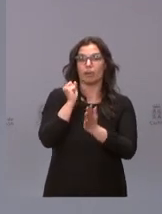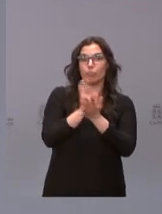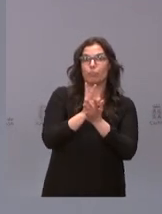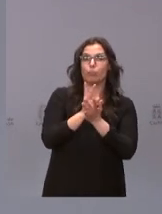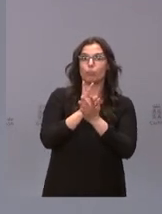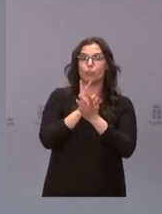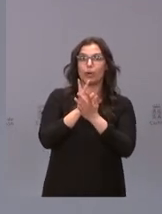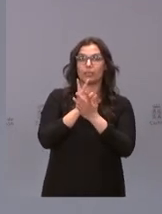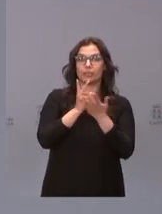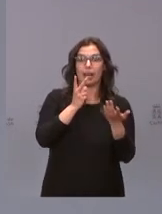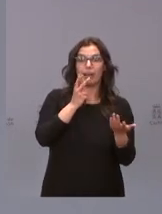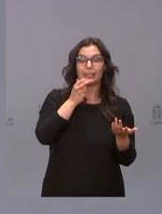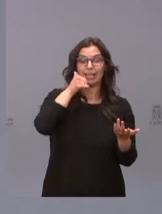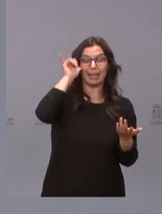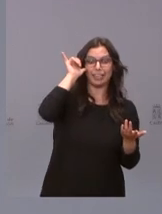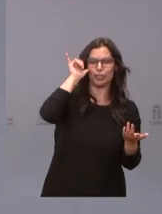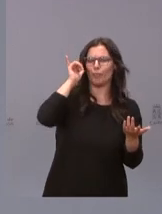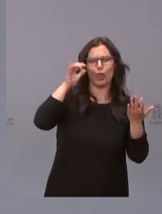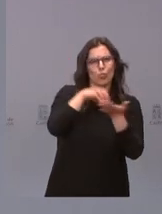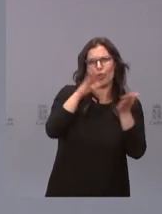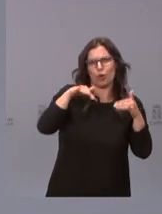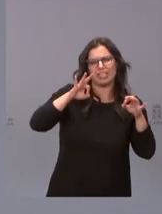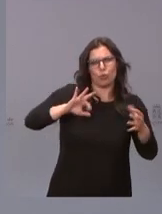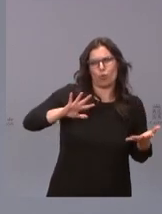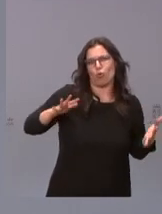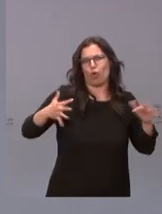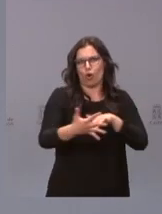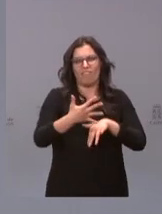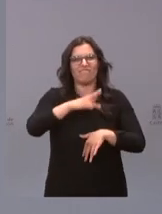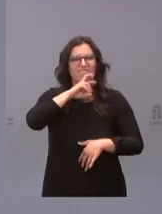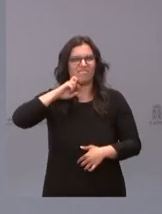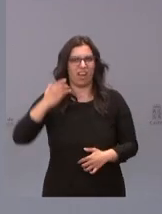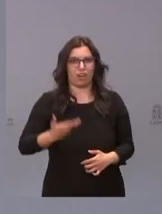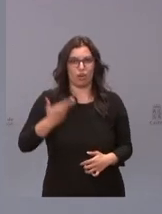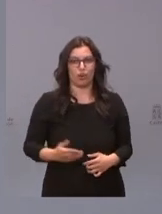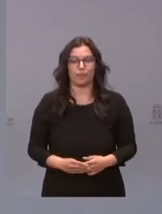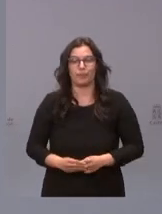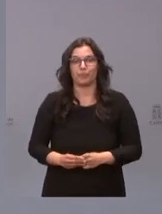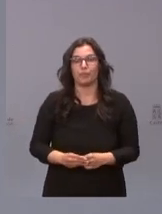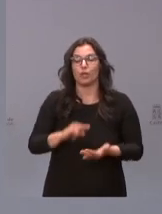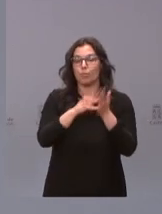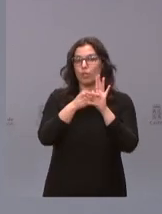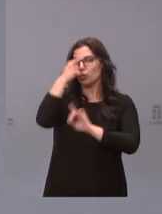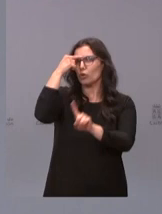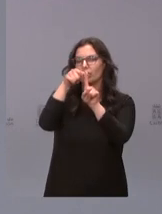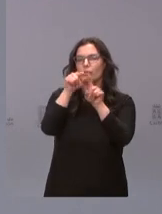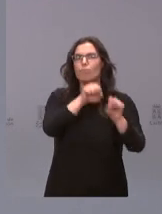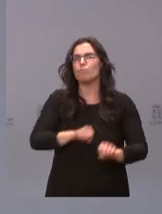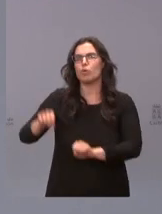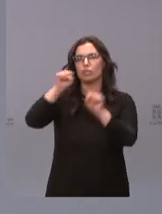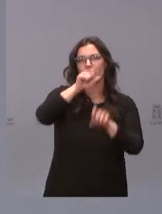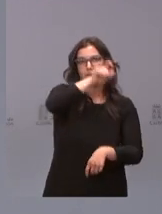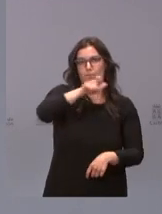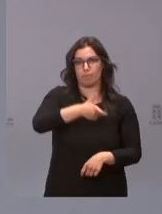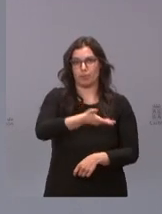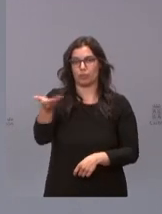sin duda, en un valor seguro. Un proyecto que tiene como objetivo proteger a las personas. En un momento en el que